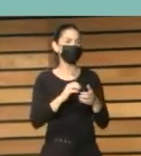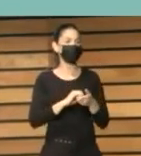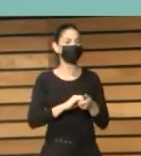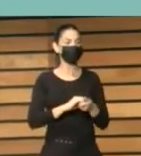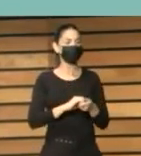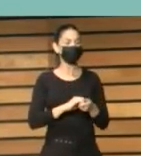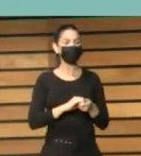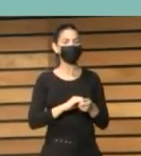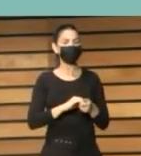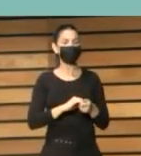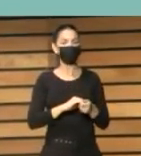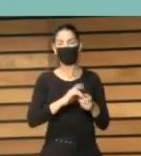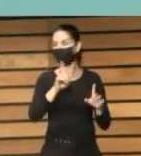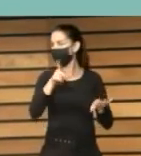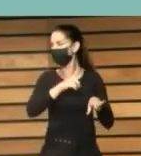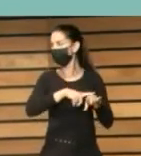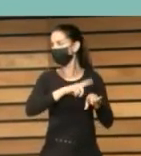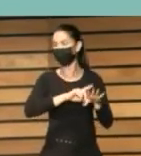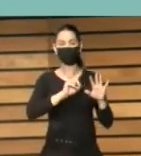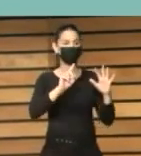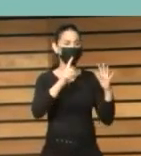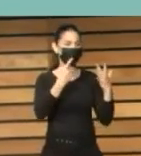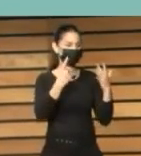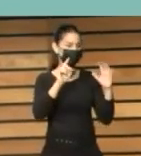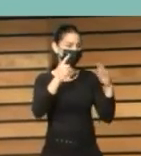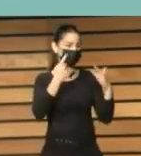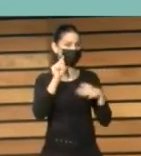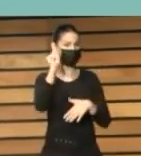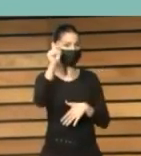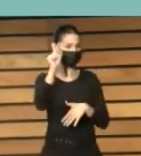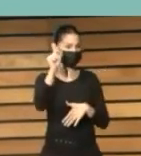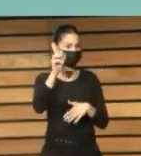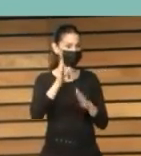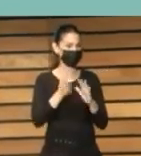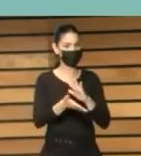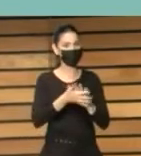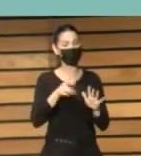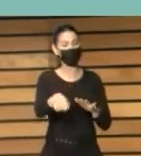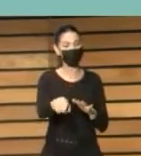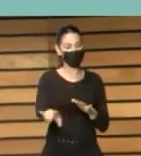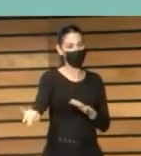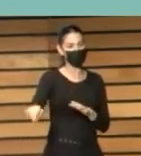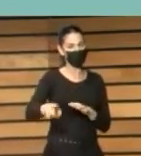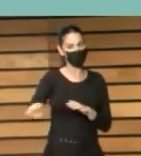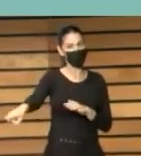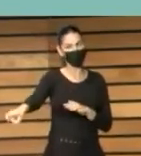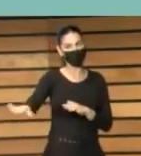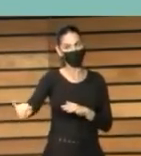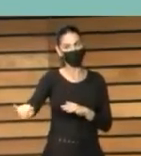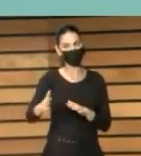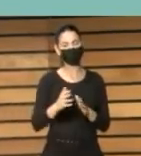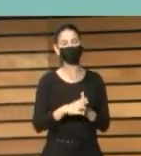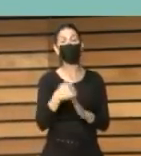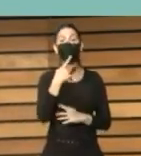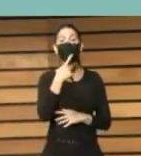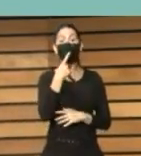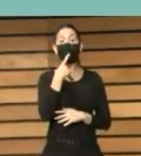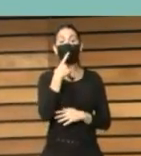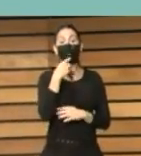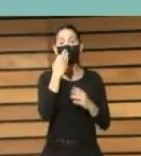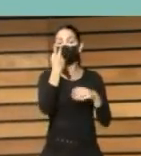seis minutos que este marcador no me lo esperaba yo aquí pero es muy está ahí hay un marcador que me dice cuántos minutos nos quedan